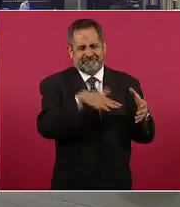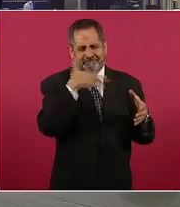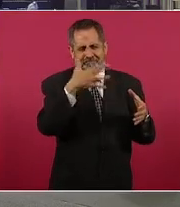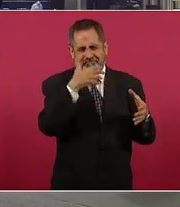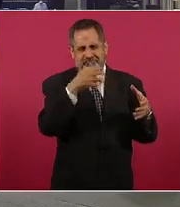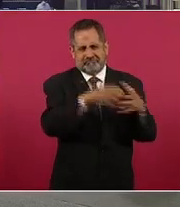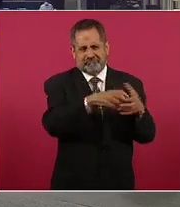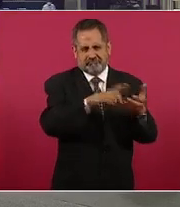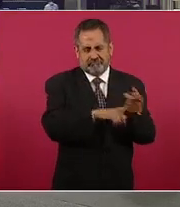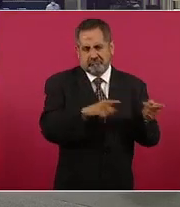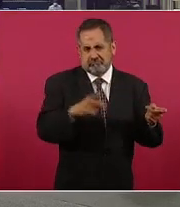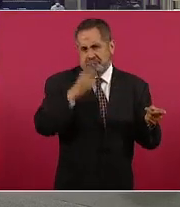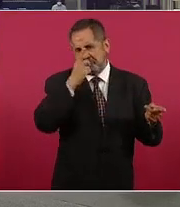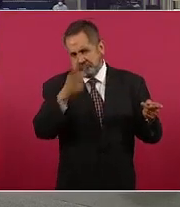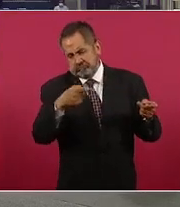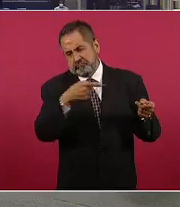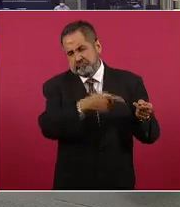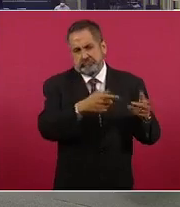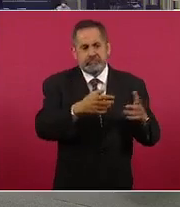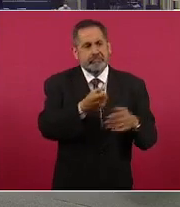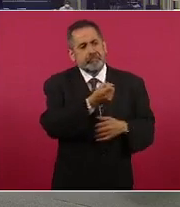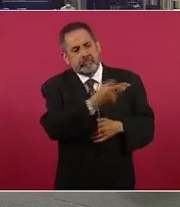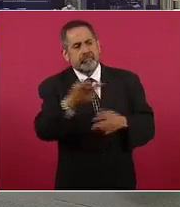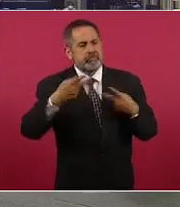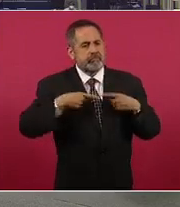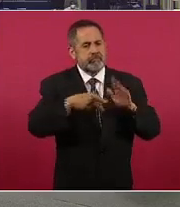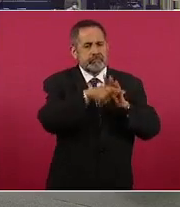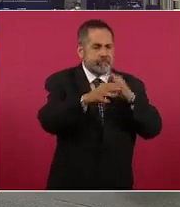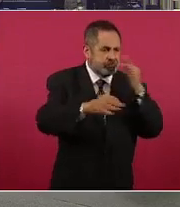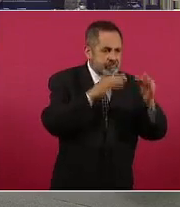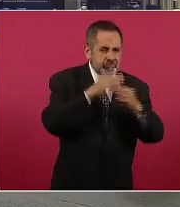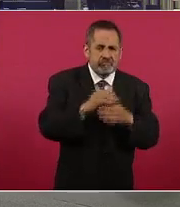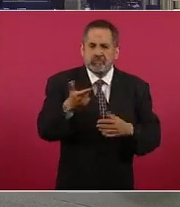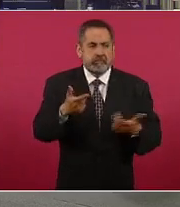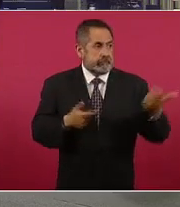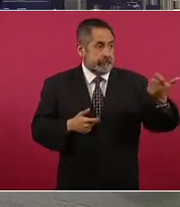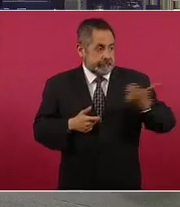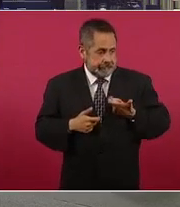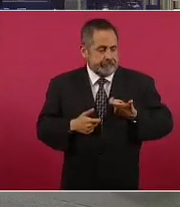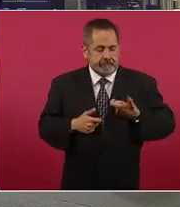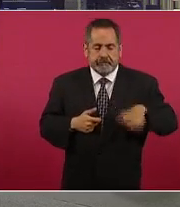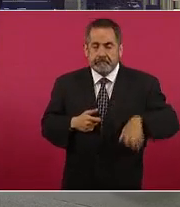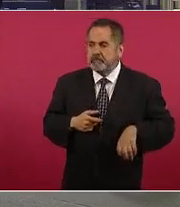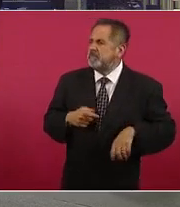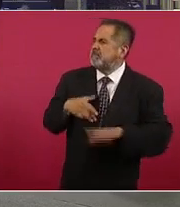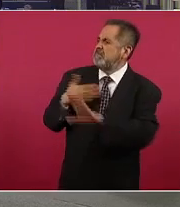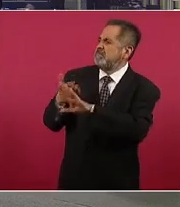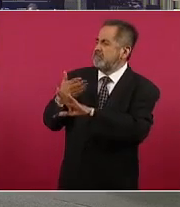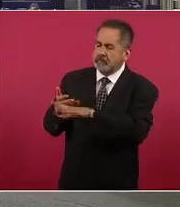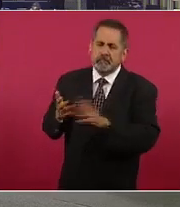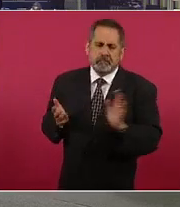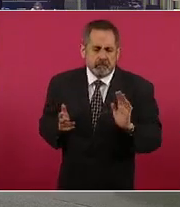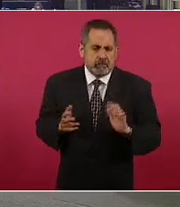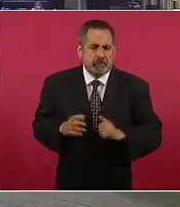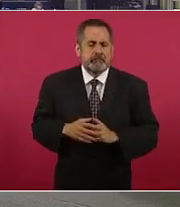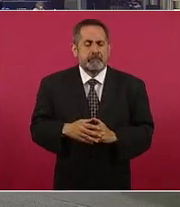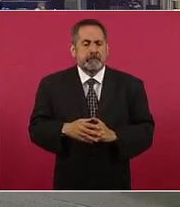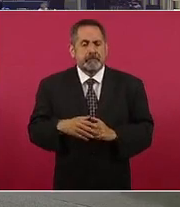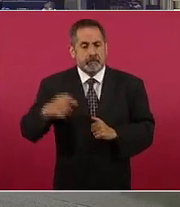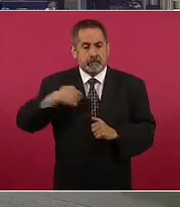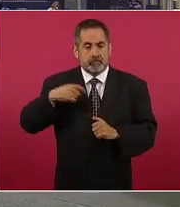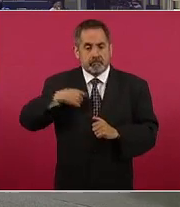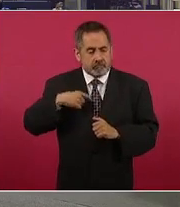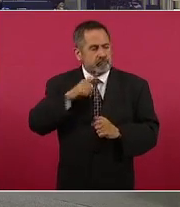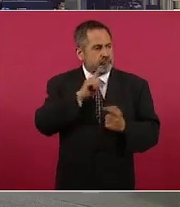ha dicho que periodistas toman dinero para criticarle nosotros hemos ido